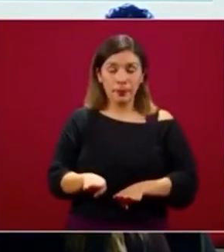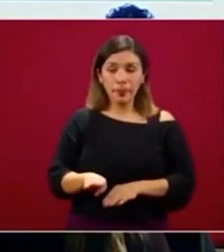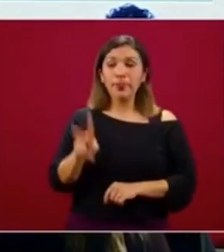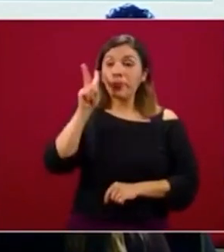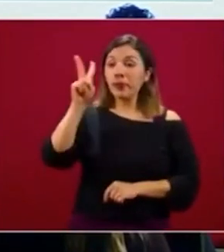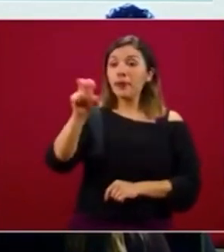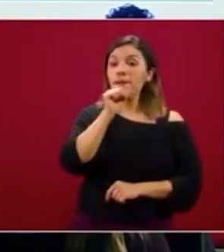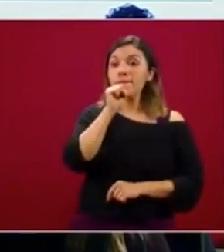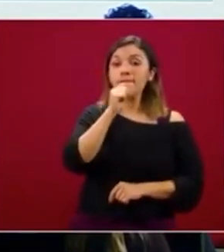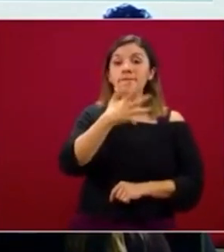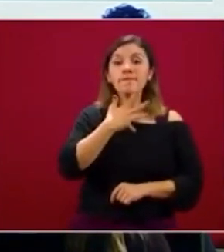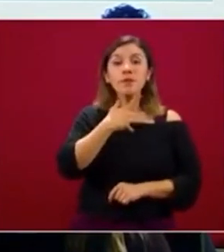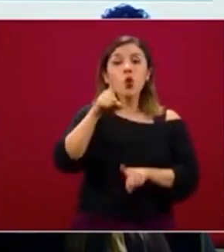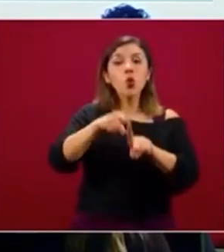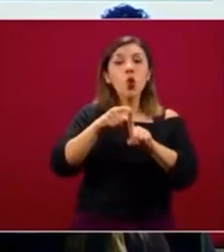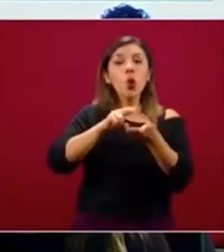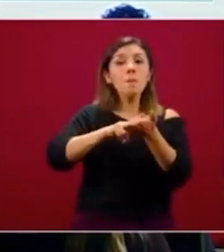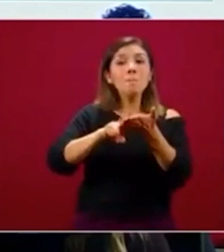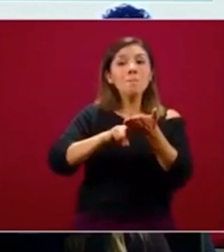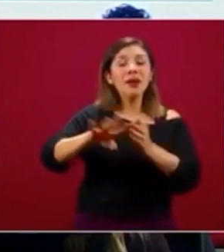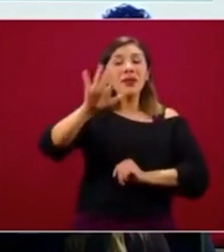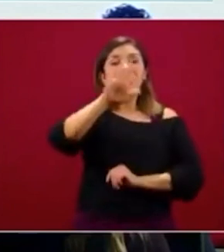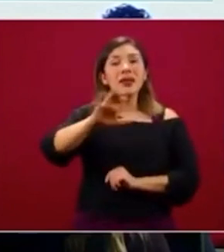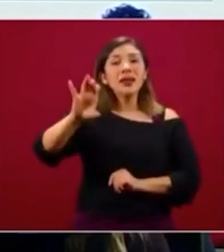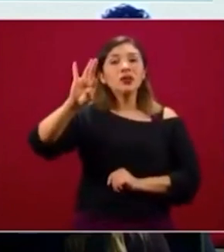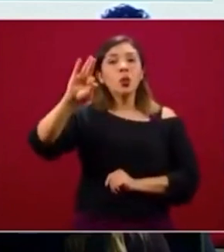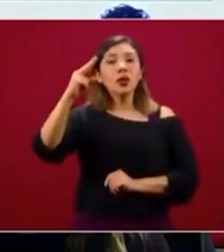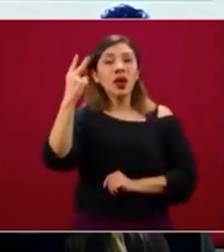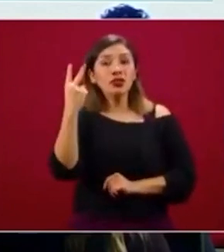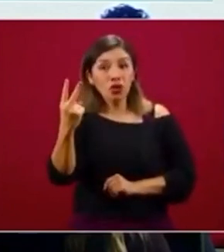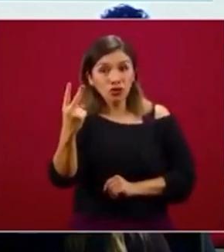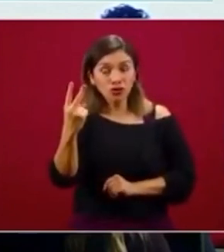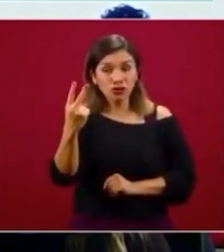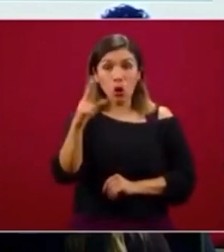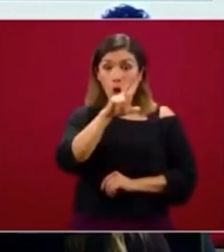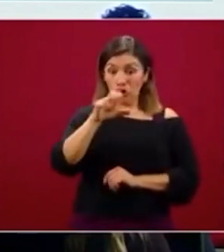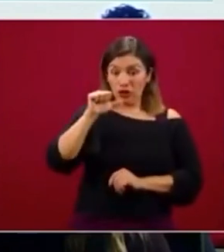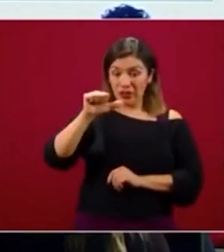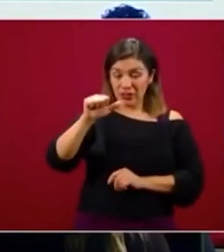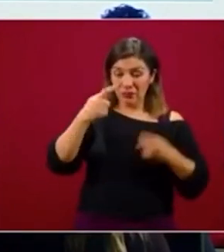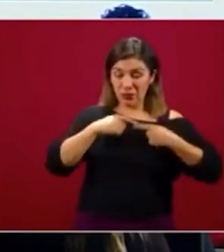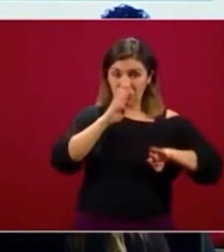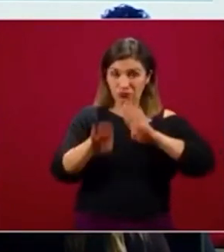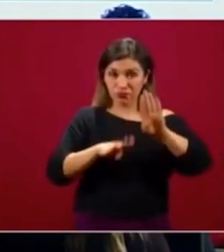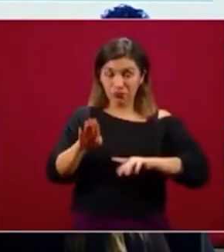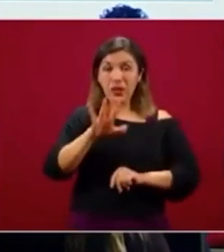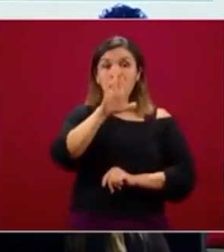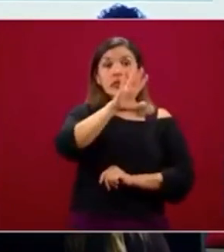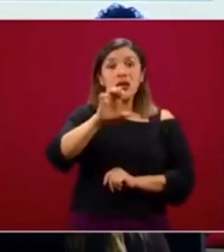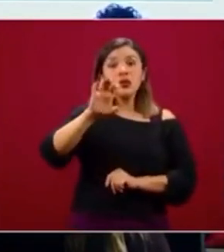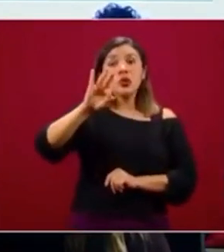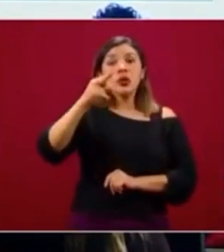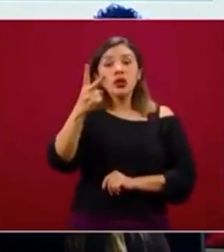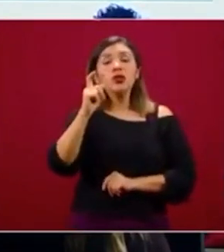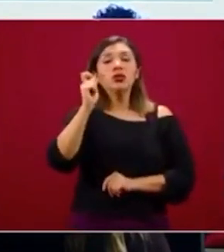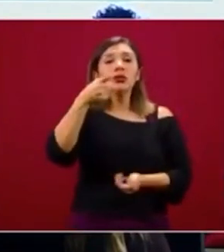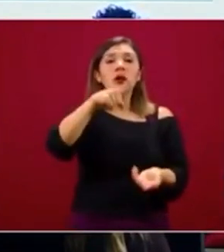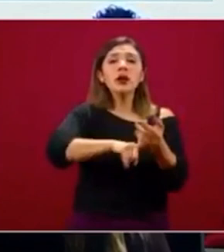tenemos en verde 542 de las 816 ocurridas en el Seguro Social,